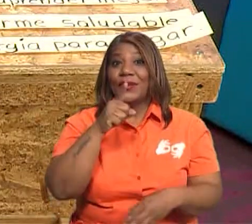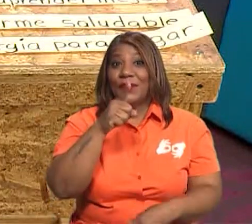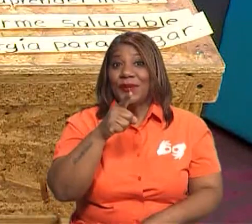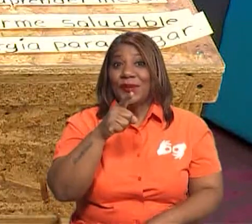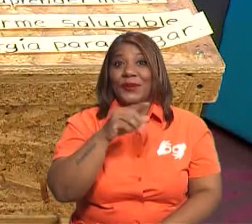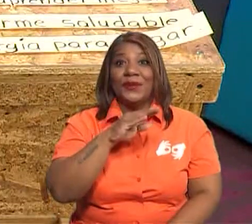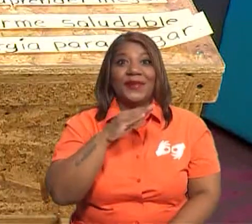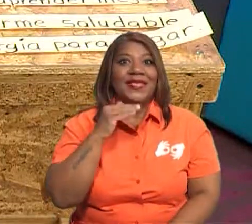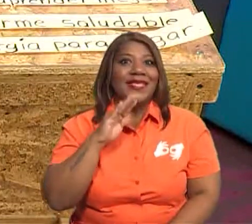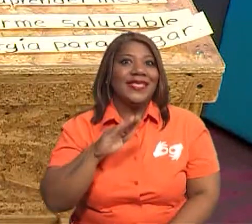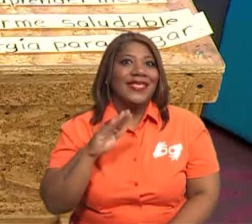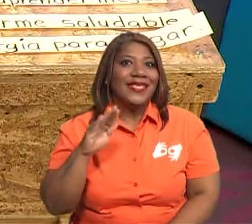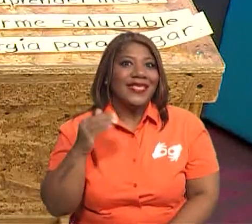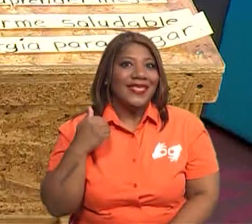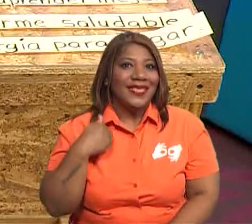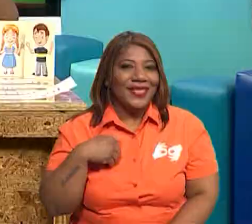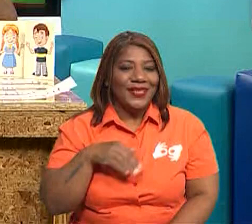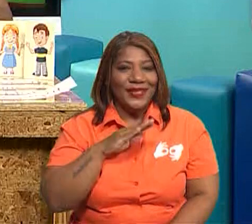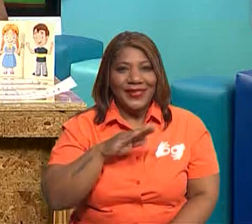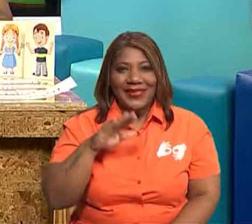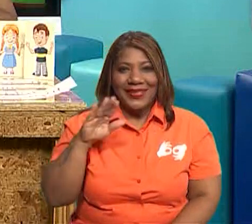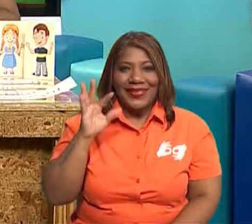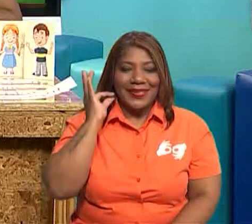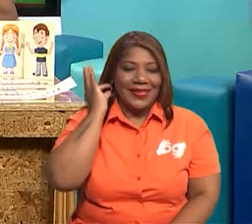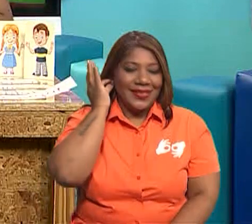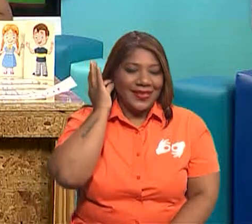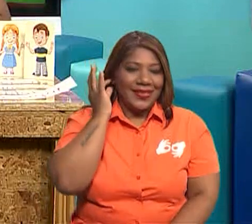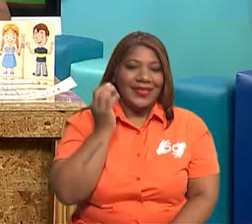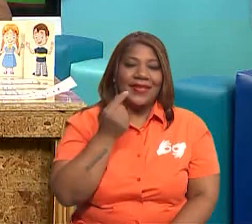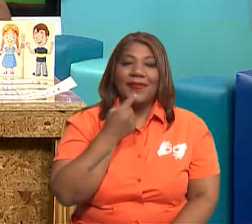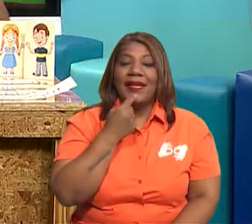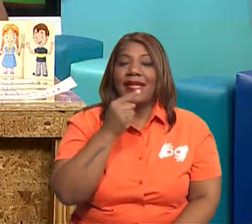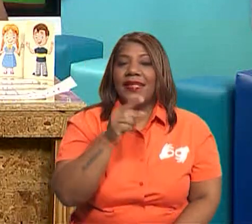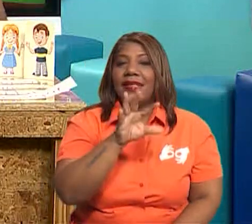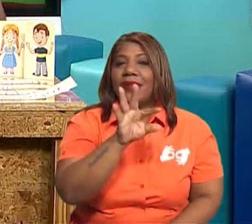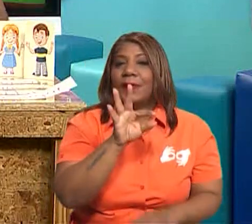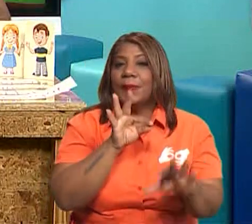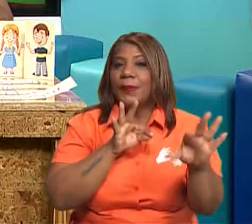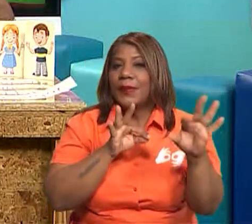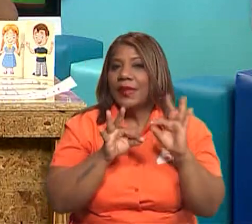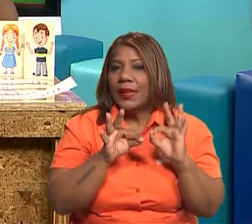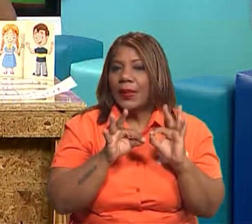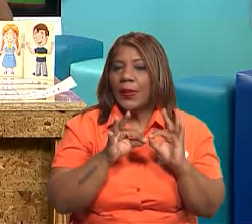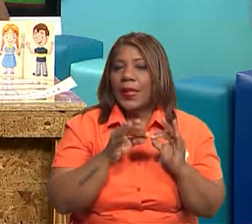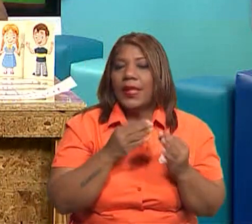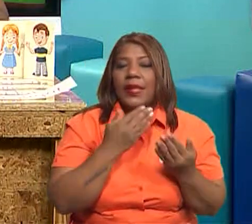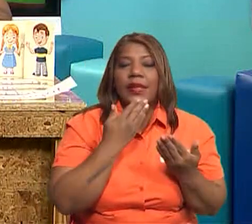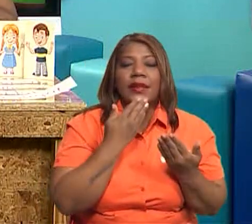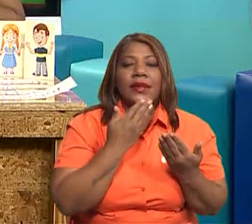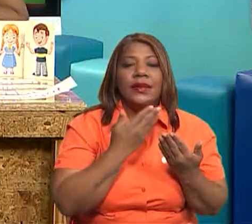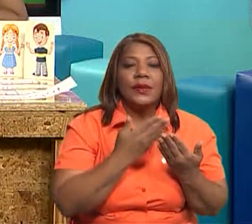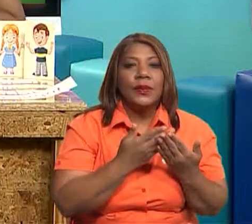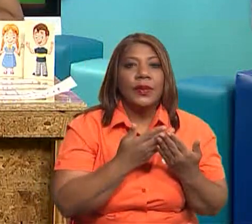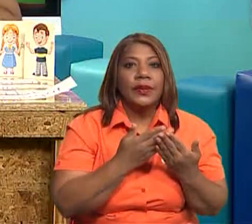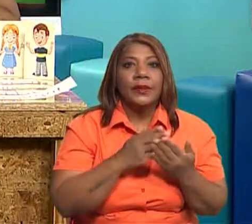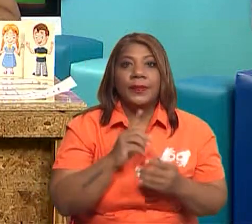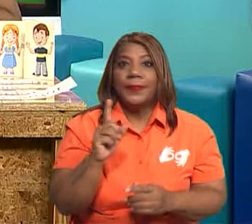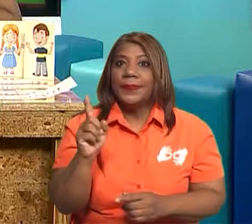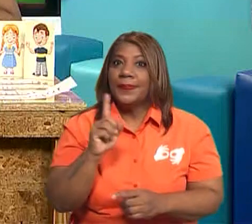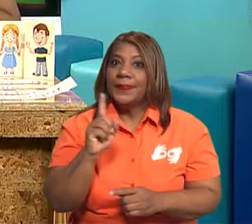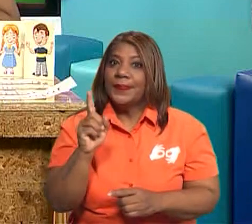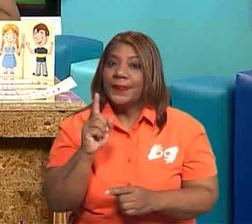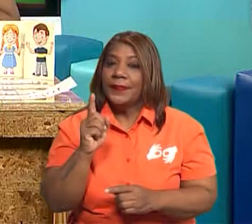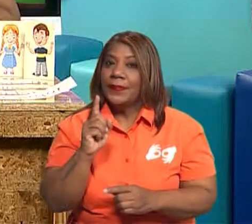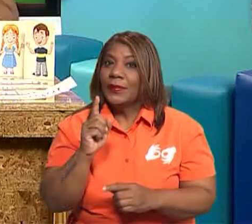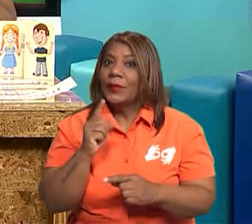niñas, van entonces a ver qué alimentos son saludables y qué alimentos no son saludables. También, muy